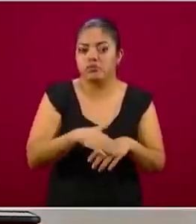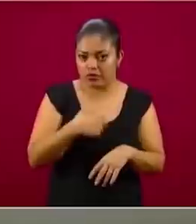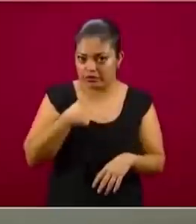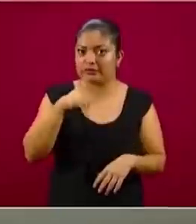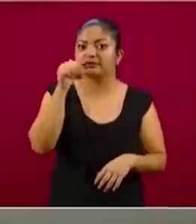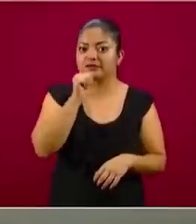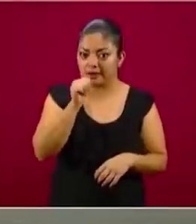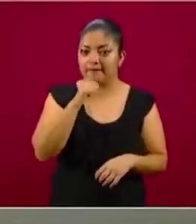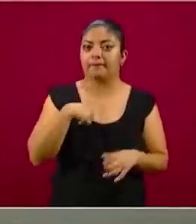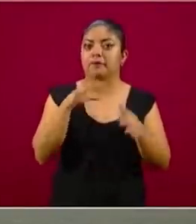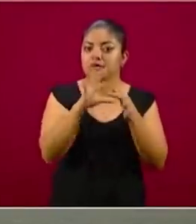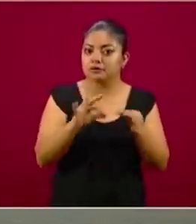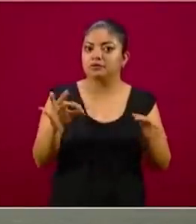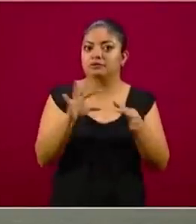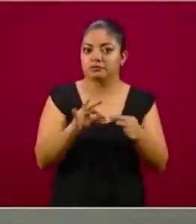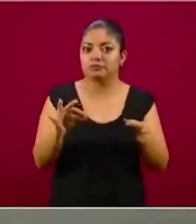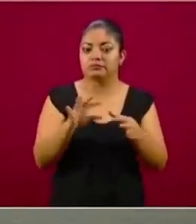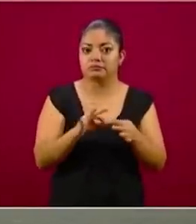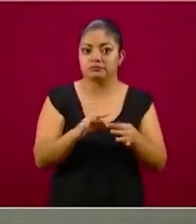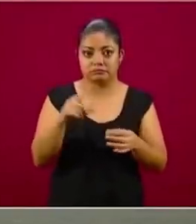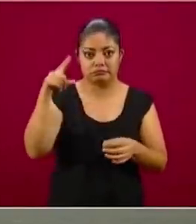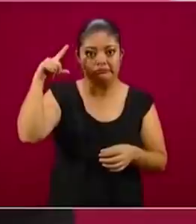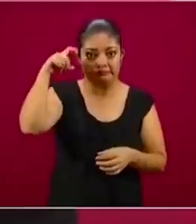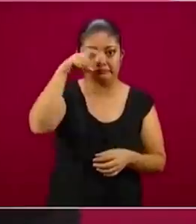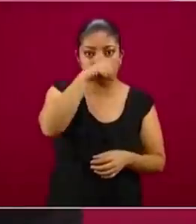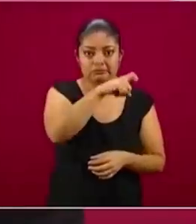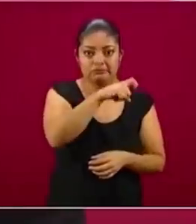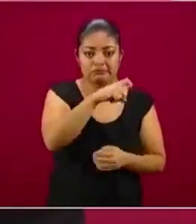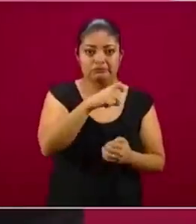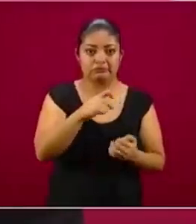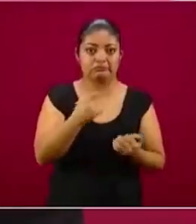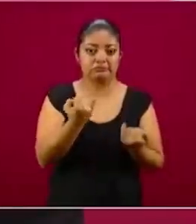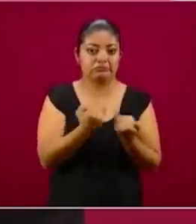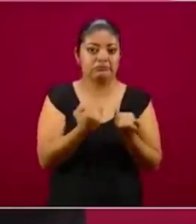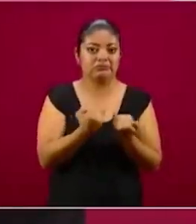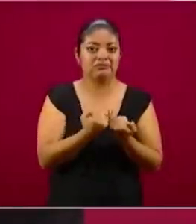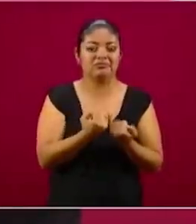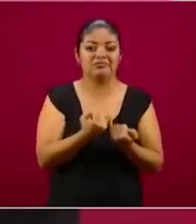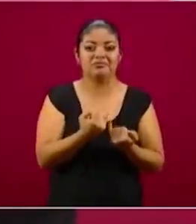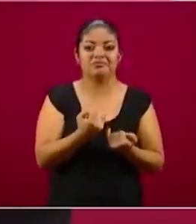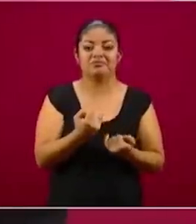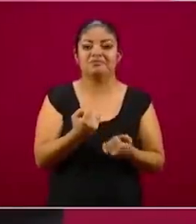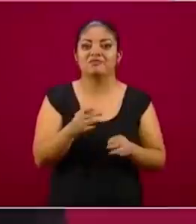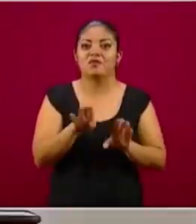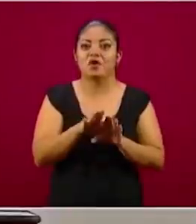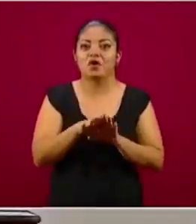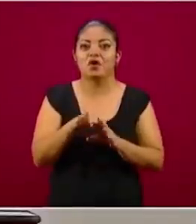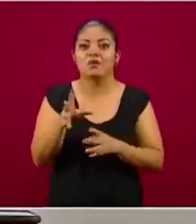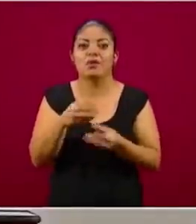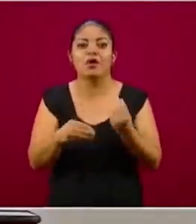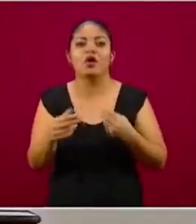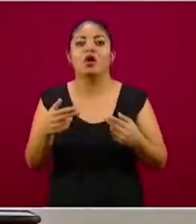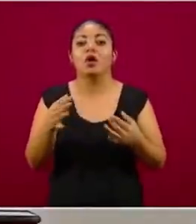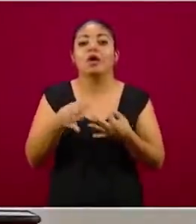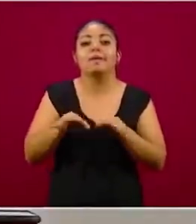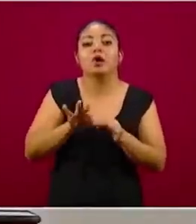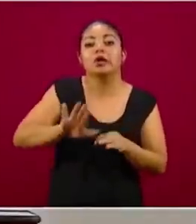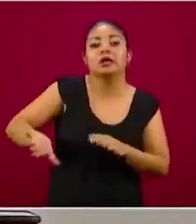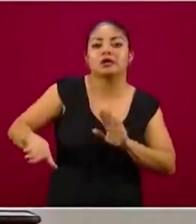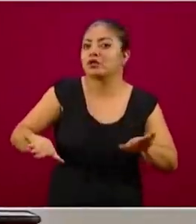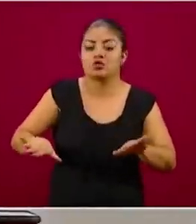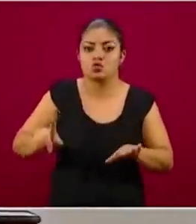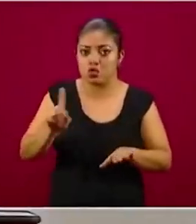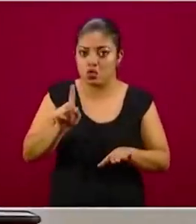repetidamente las consecuencias adversas que tiene en otros sentidos, no menos humanos, no menos importantes,